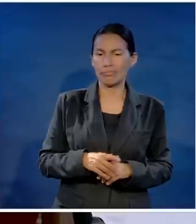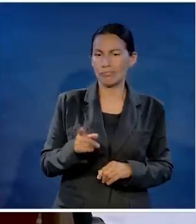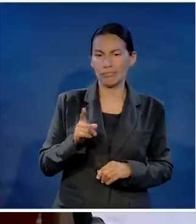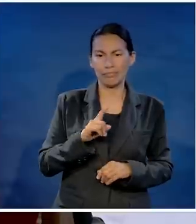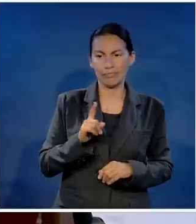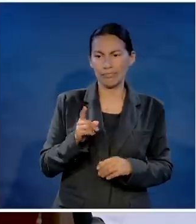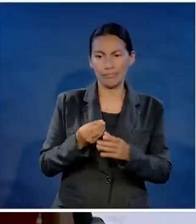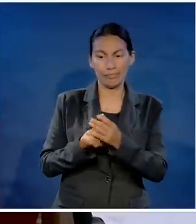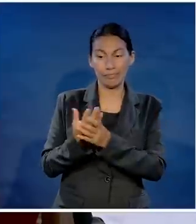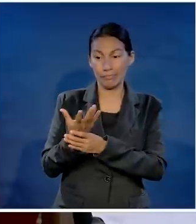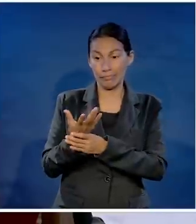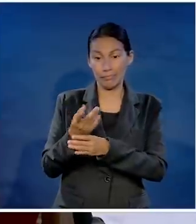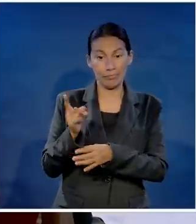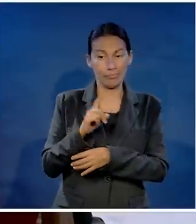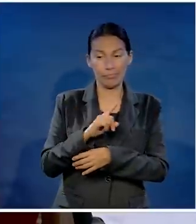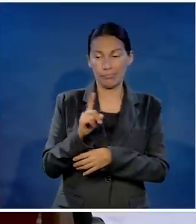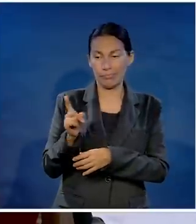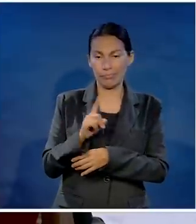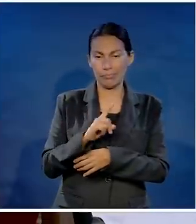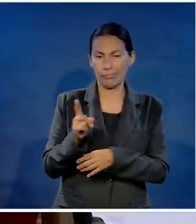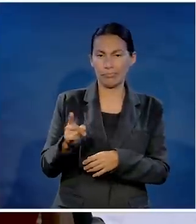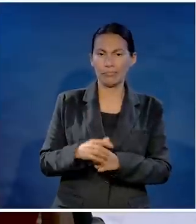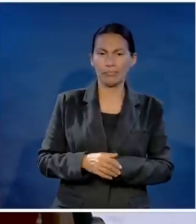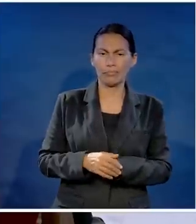No, me dice, no va salir.